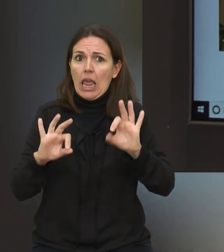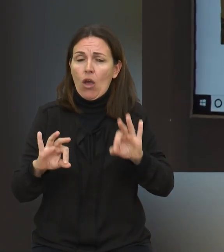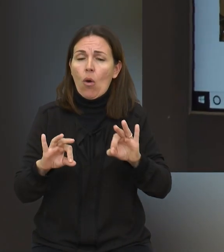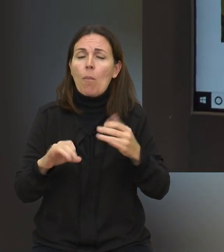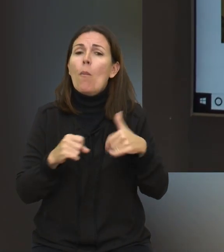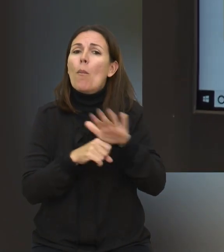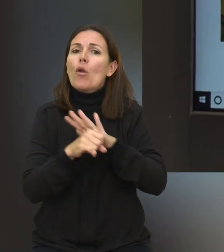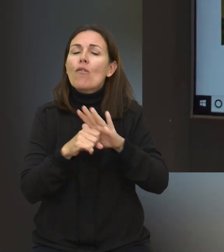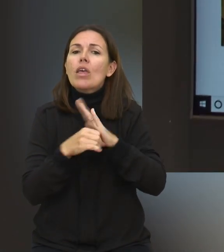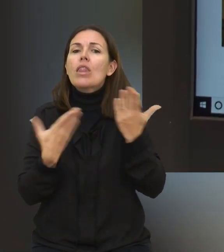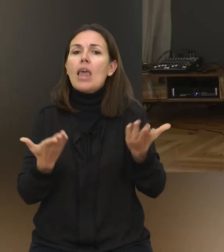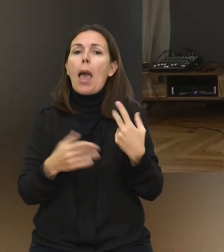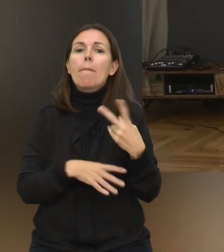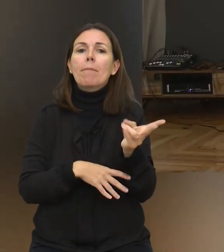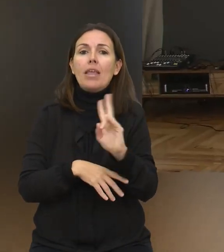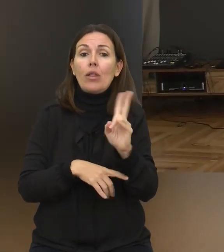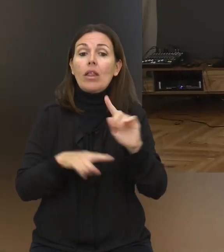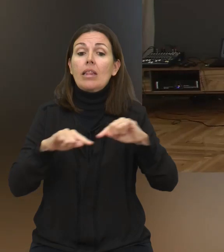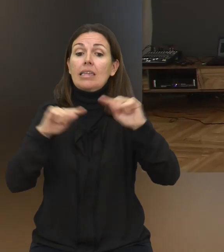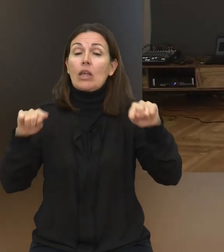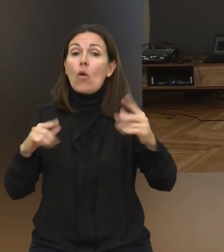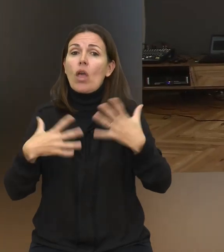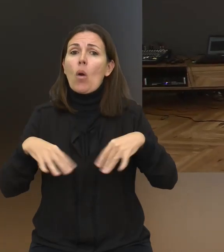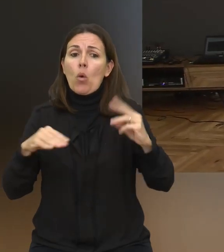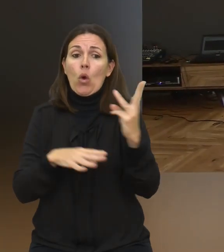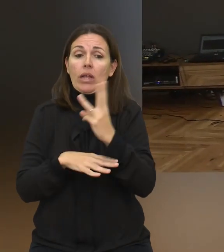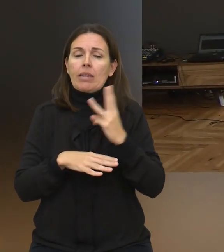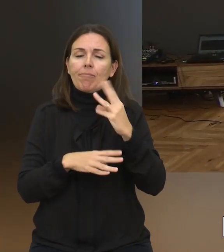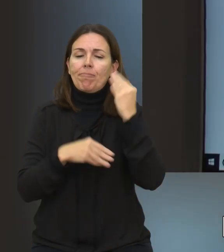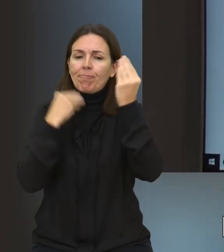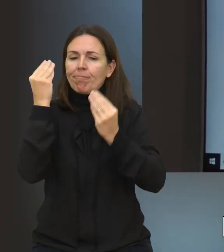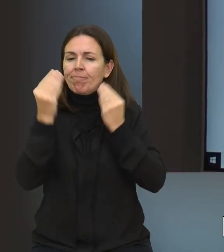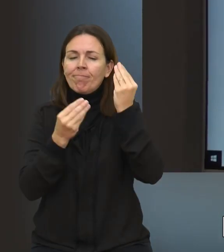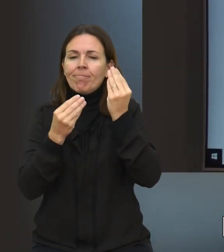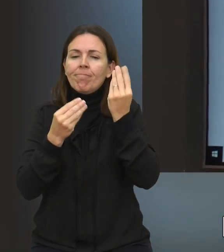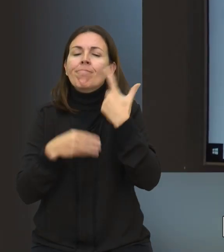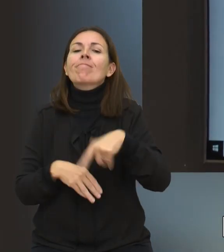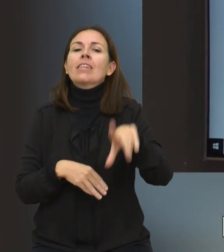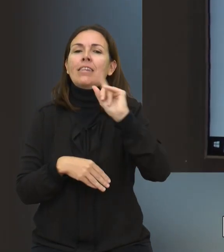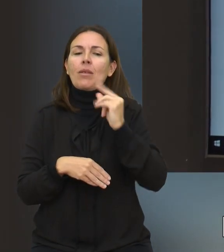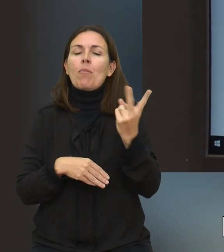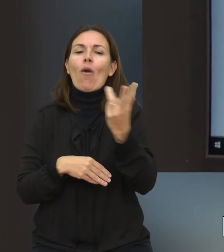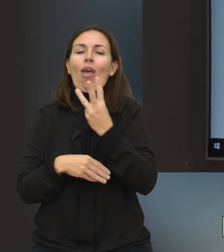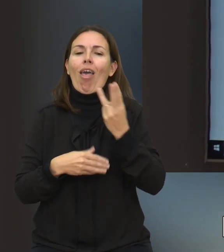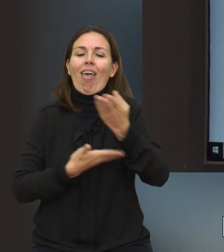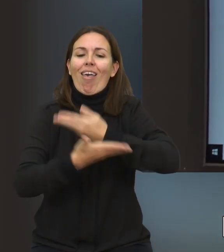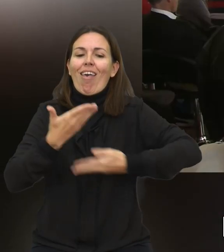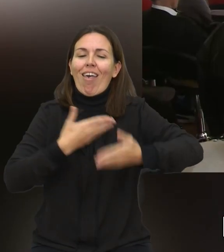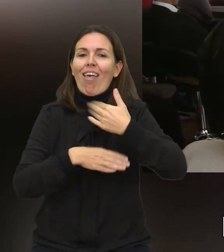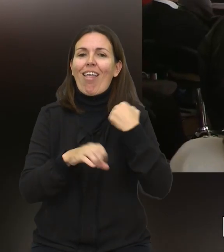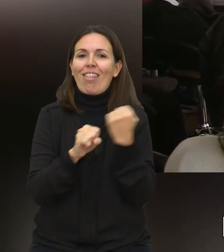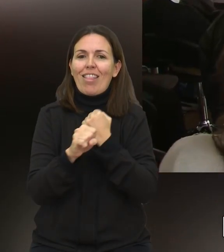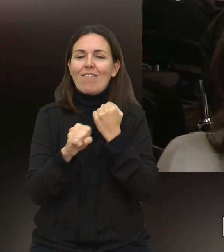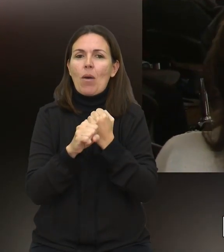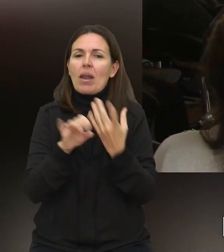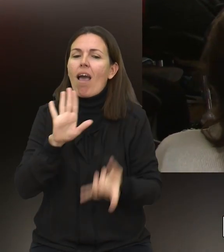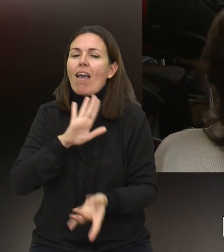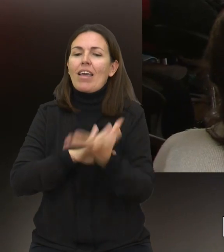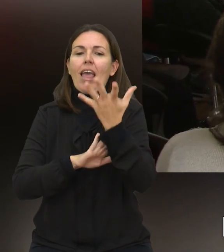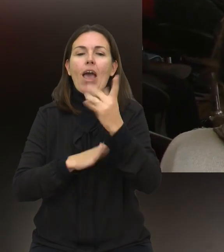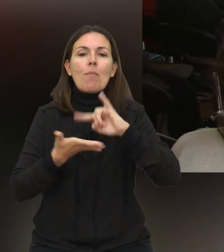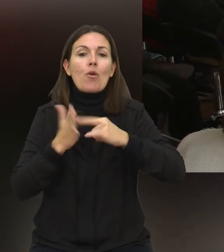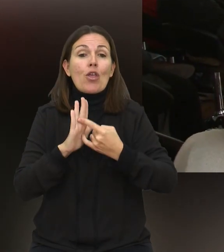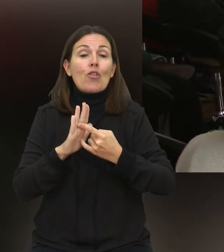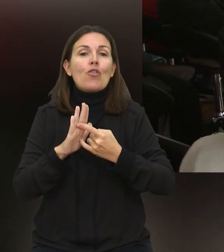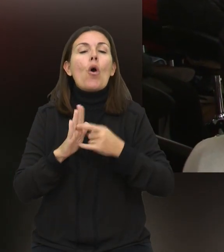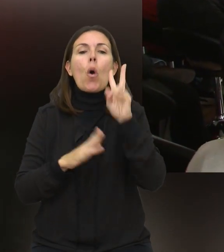Castilla y León en concreto a las provincias de Valladolid, Segovia y Burgos decidimos trabajar conjuntamente para poner en marcha este